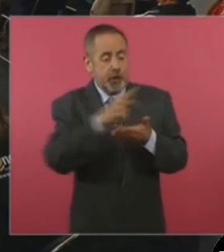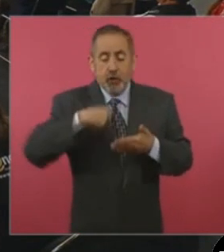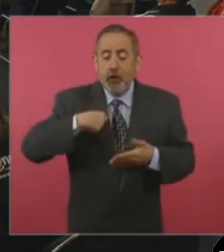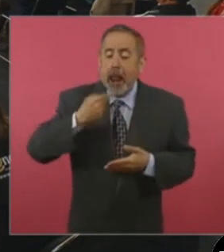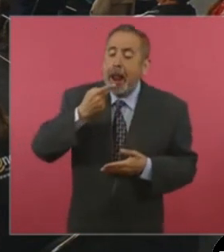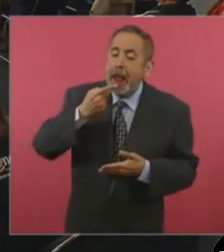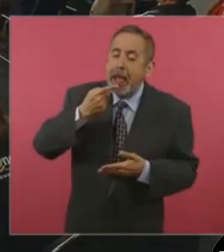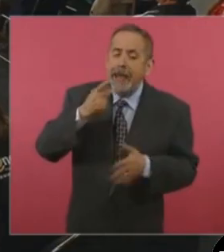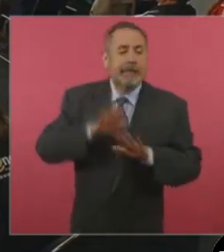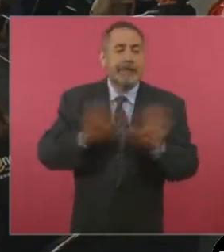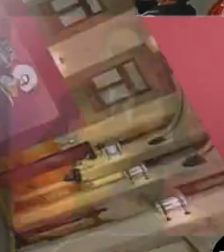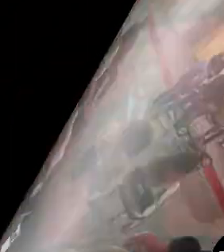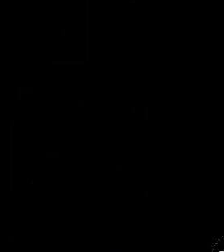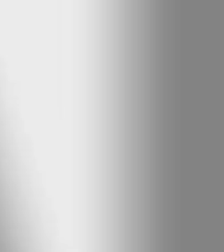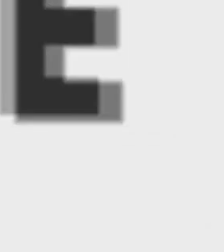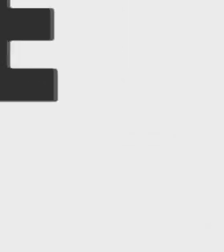a decirlo yo.